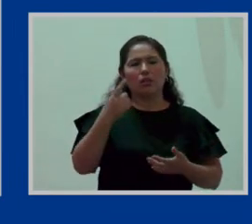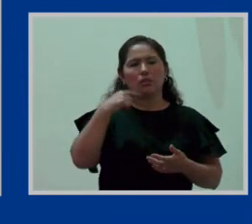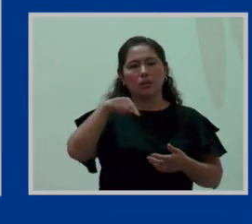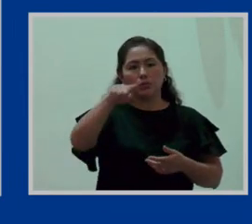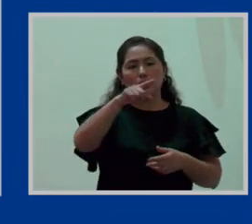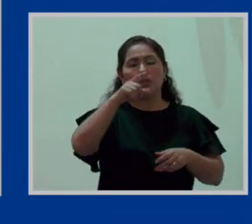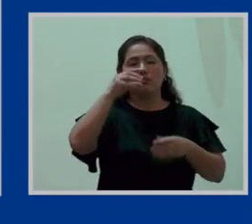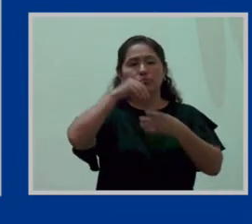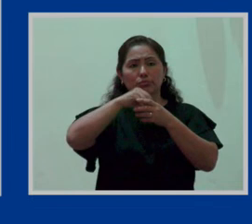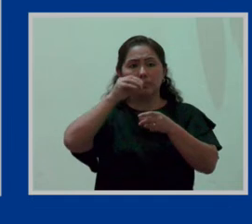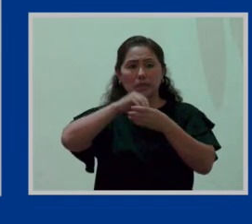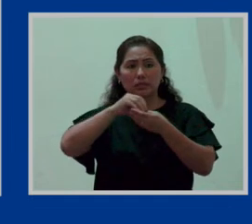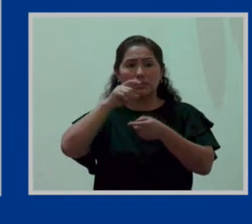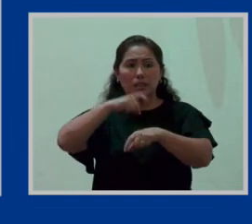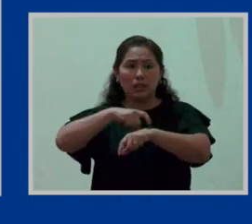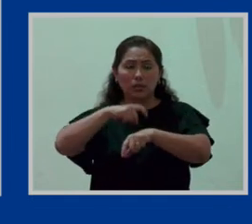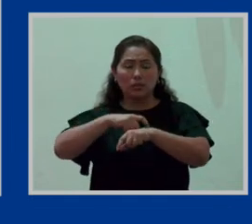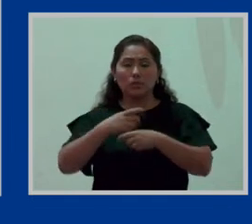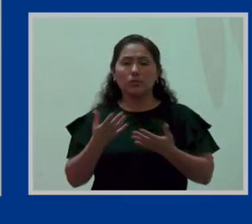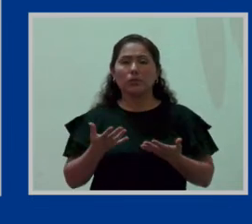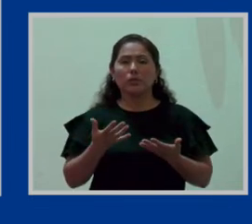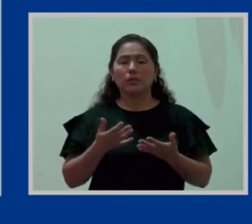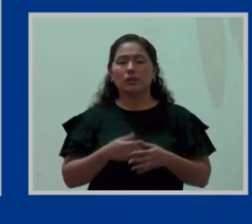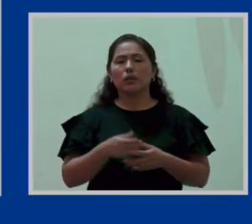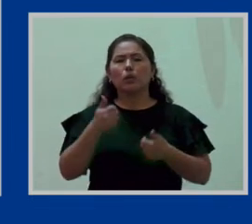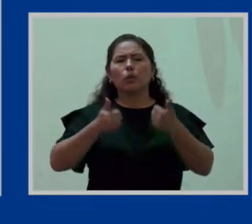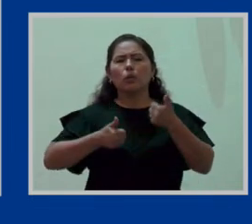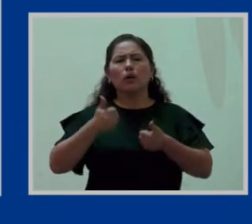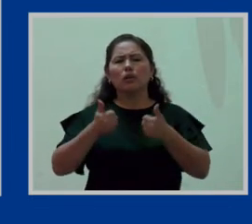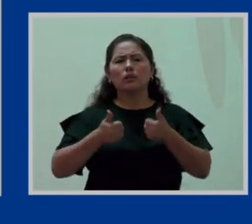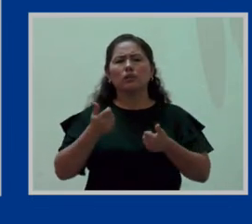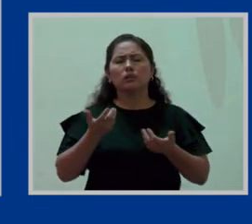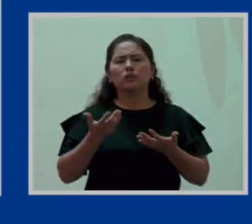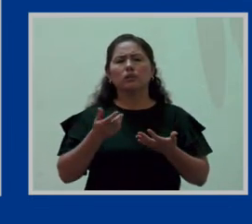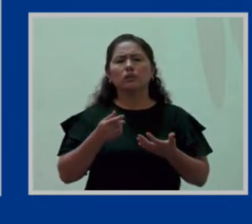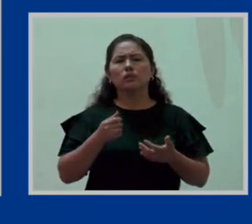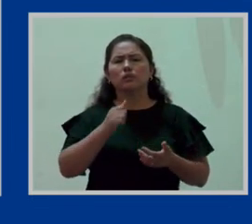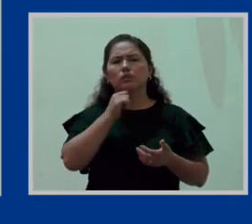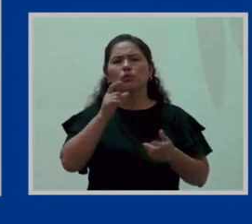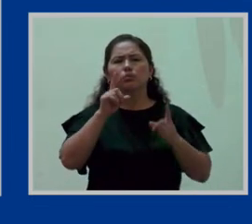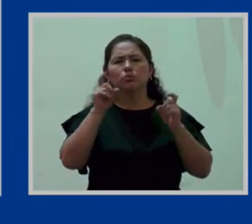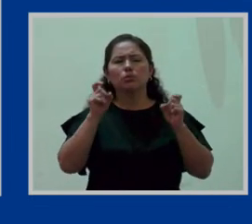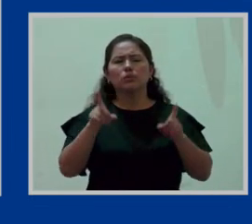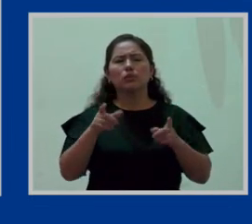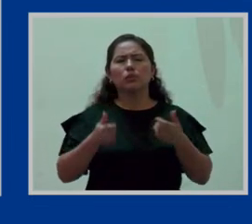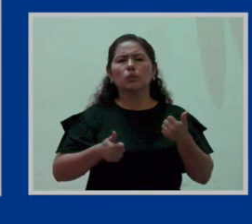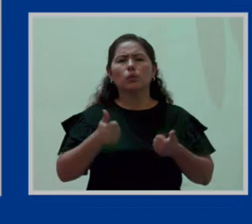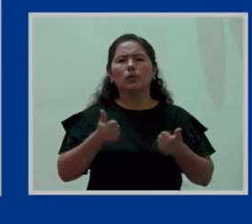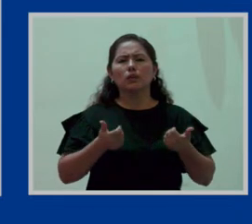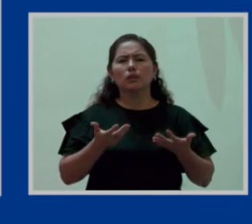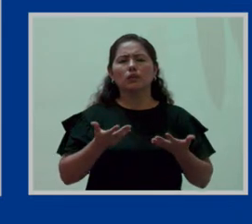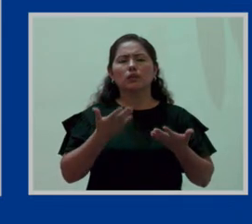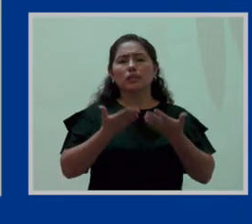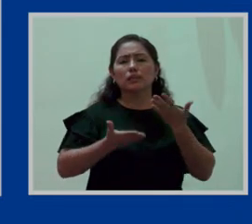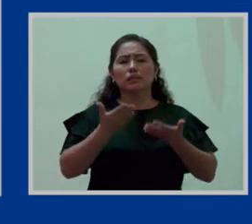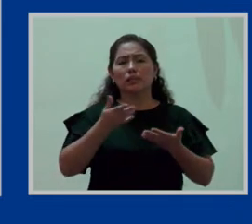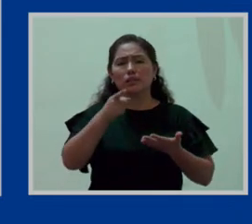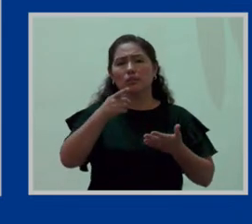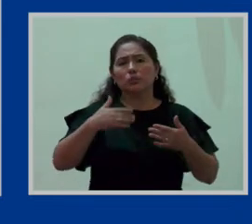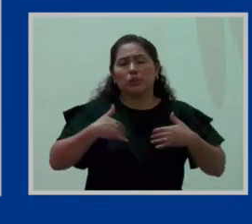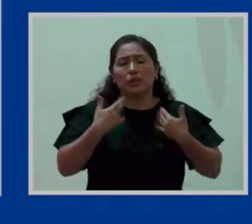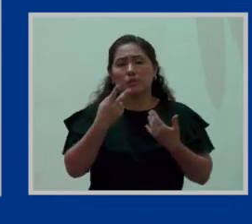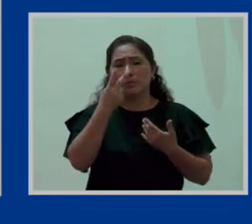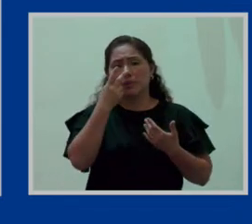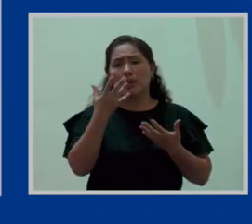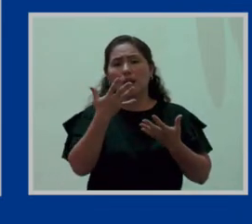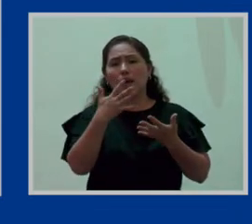más tiempo, sucedáneo. Pero, ¿cuáles son? Preguntando a veces, formulando la pregunta, y quizás lo podemos ver